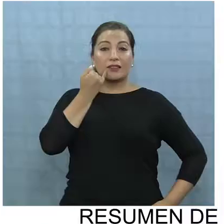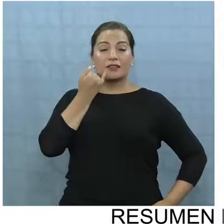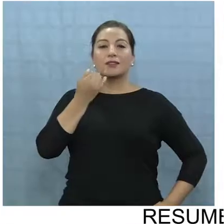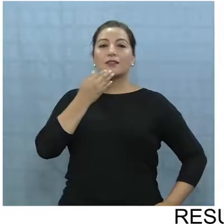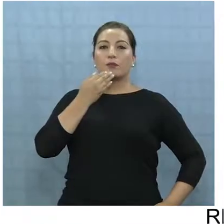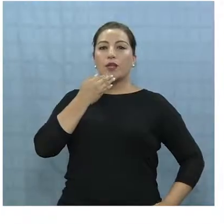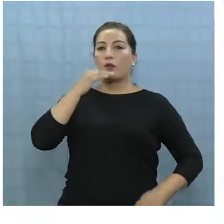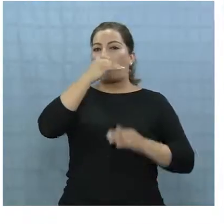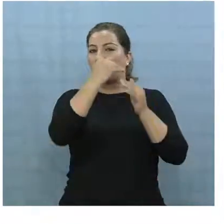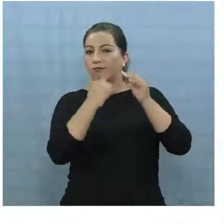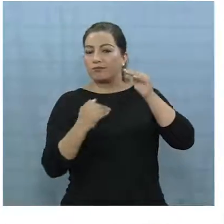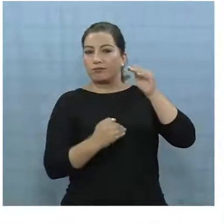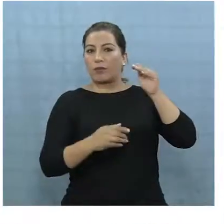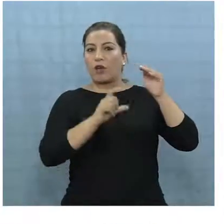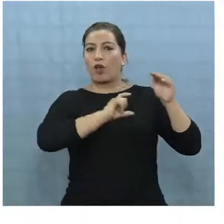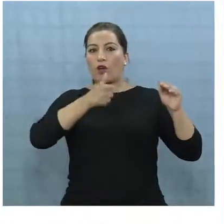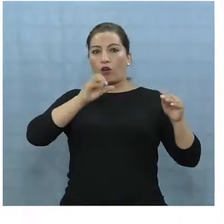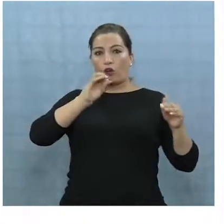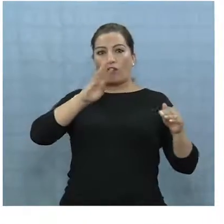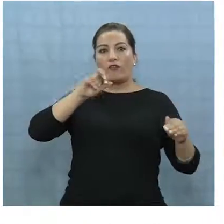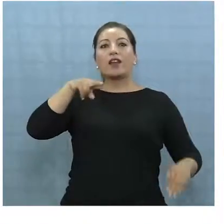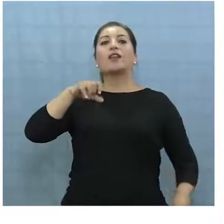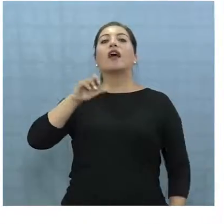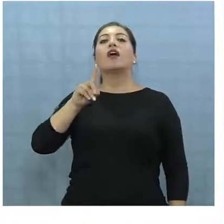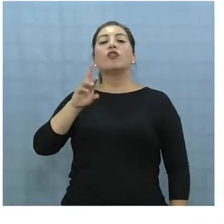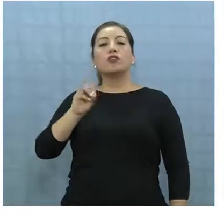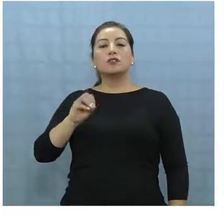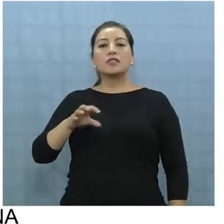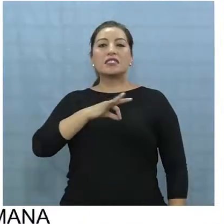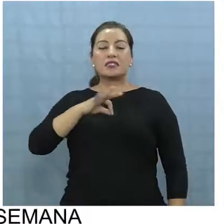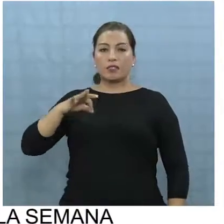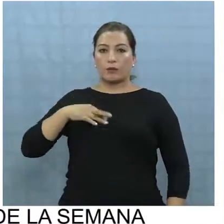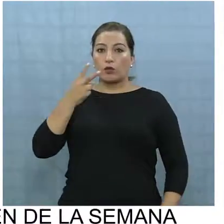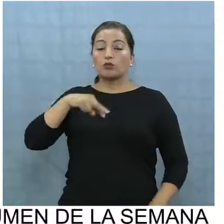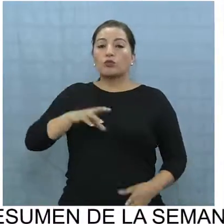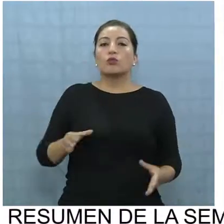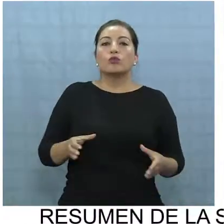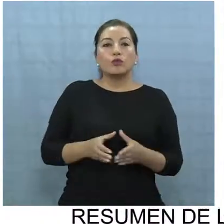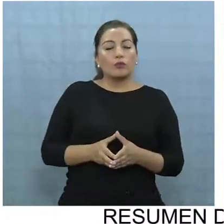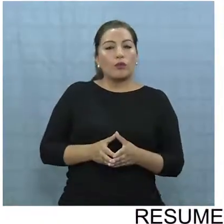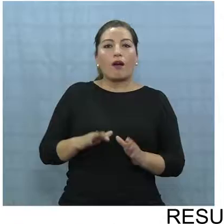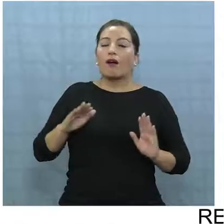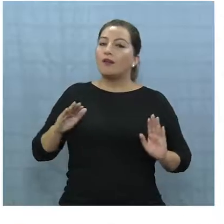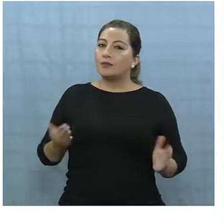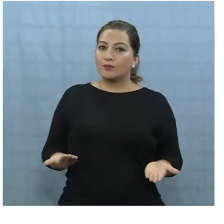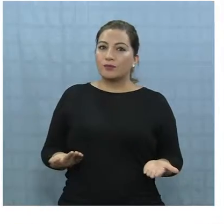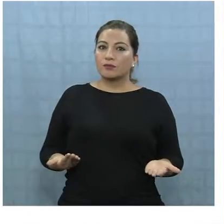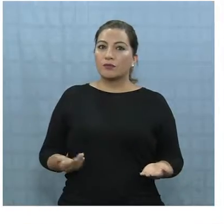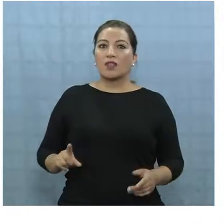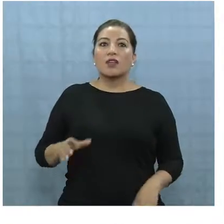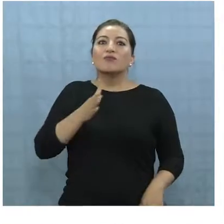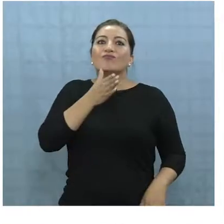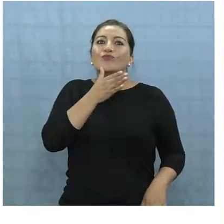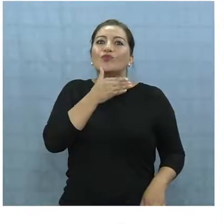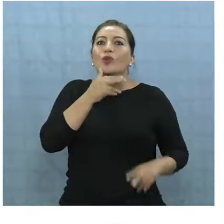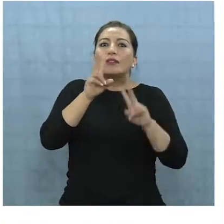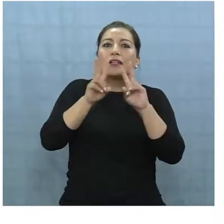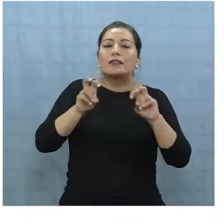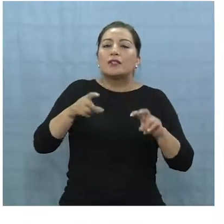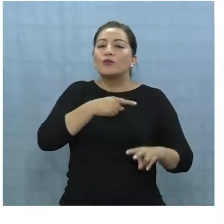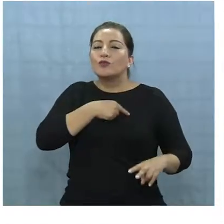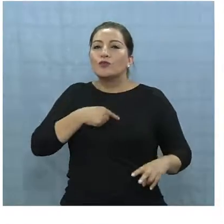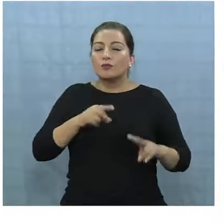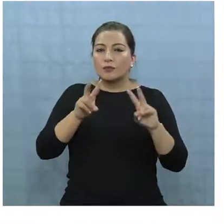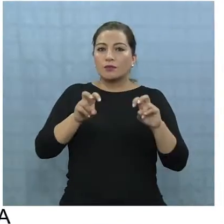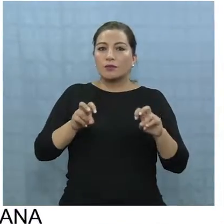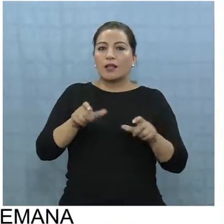intendentes y seguramente para abajo los gobernadores y los seremis. Por lo tanto nosotros como partido aún recién estamos, aún no hemos ni siquiera